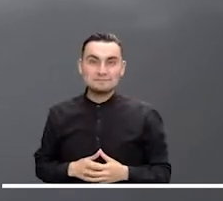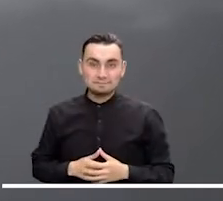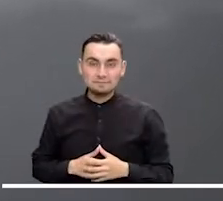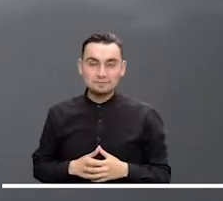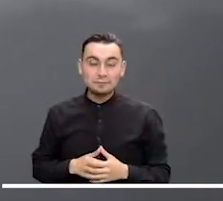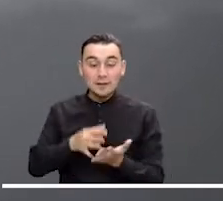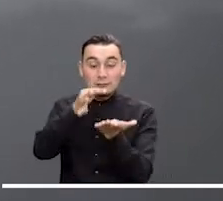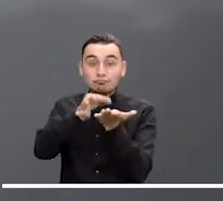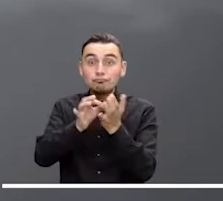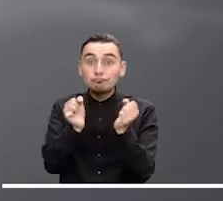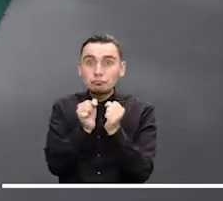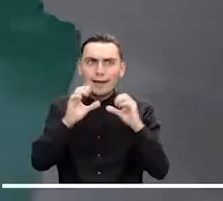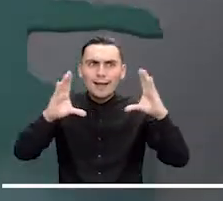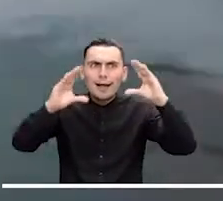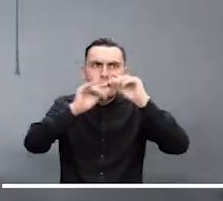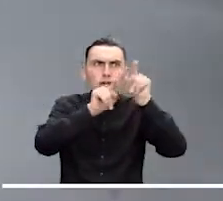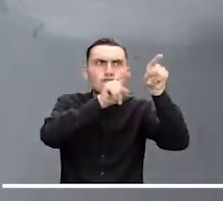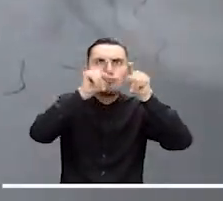algunas lluvias.